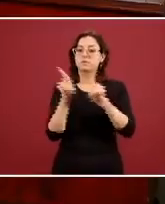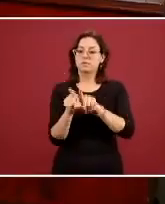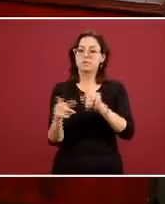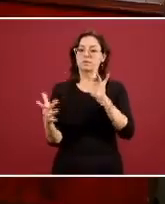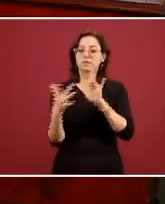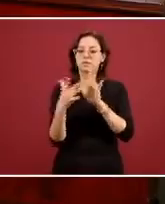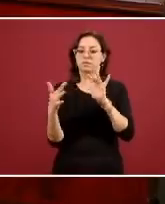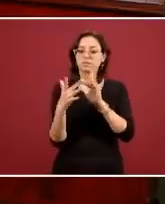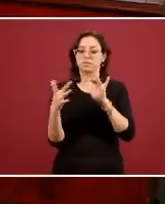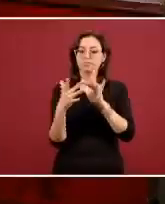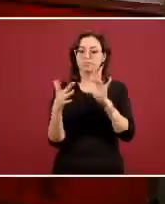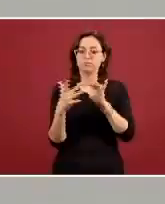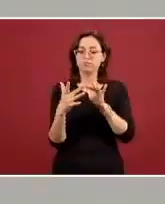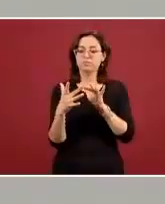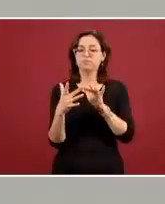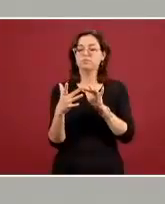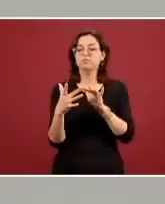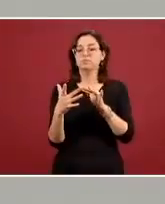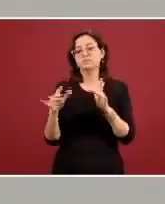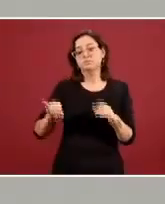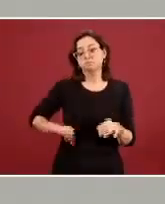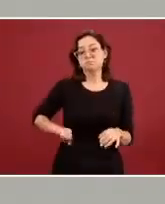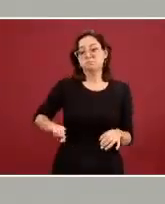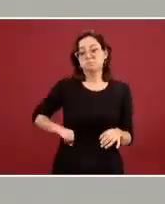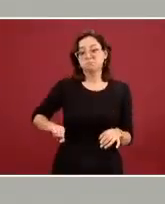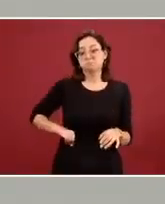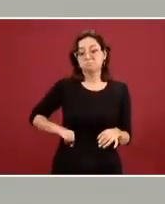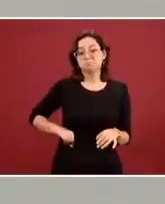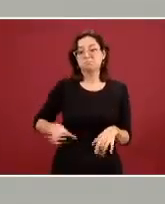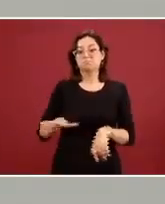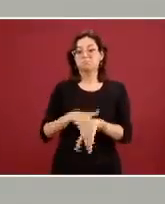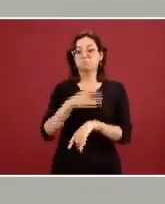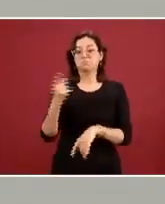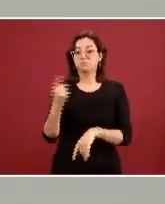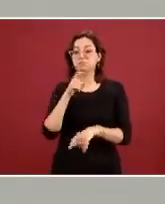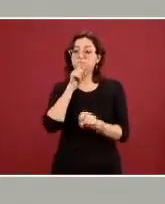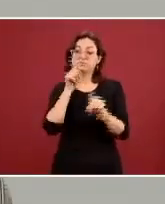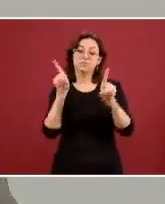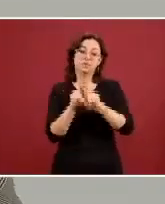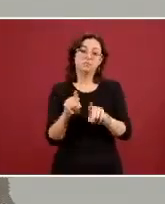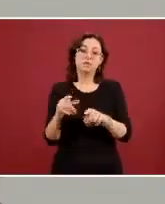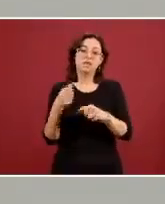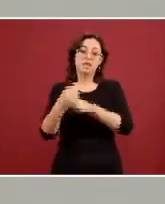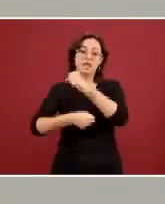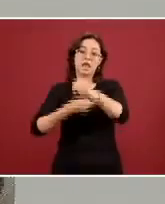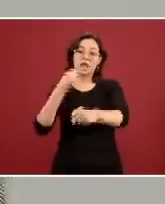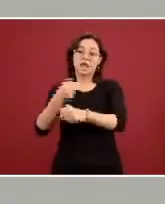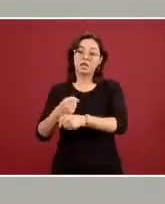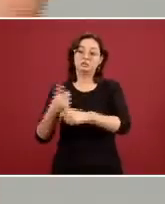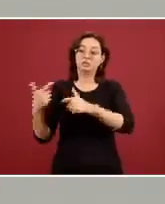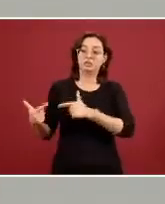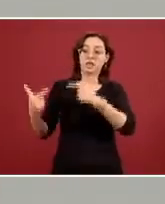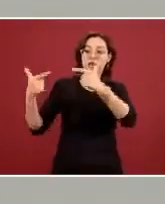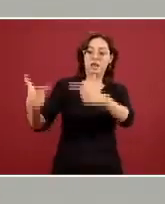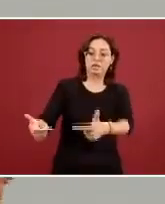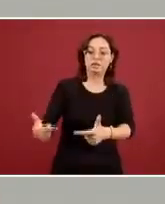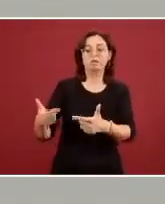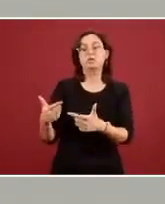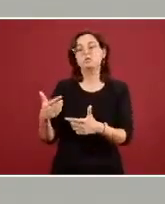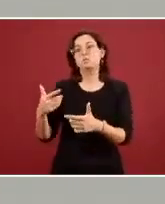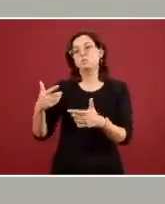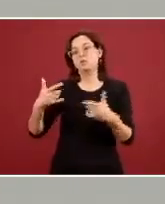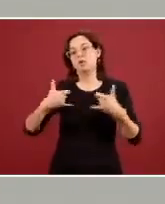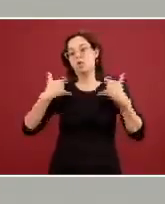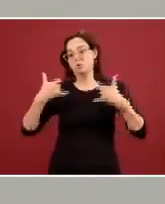que se hace con la población y aquí hay algo muy interesante porque hay una brecha generacional muy clara cuando son menores digamos de 25